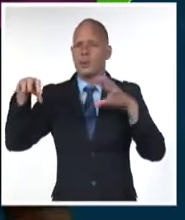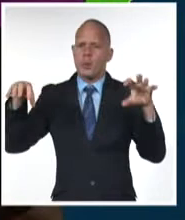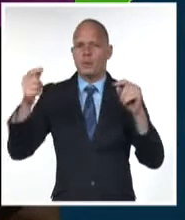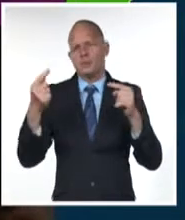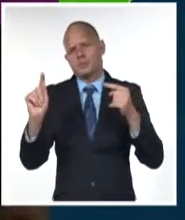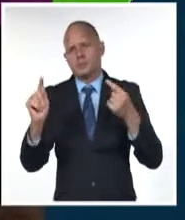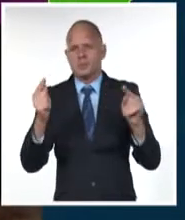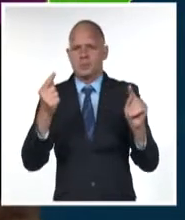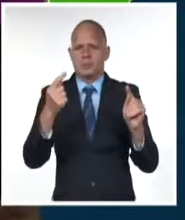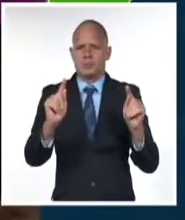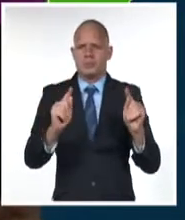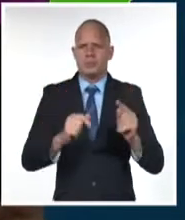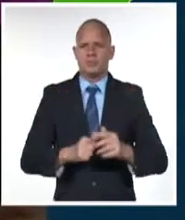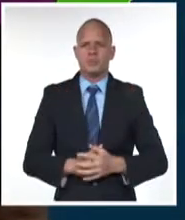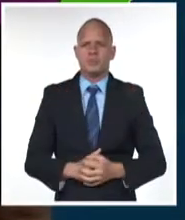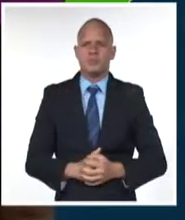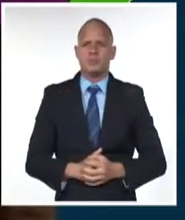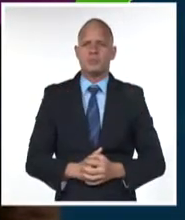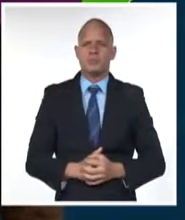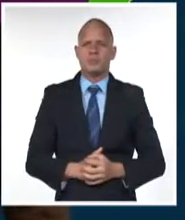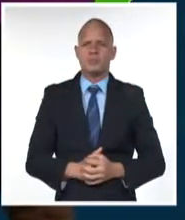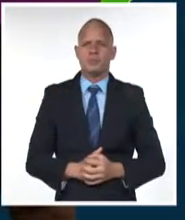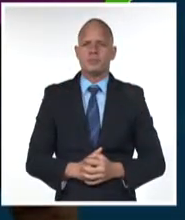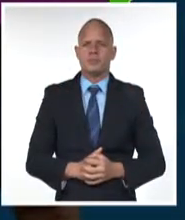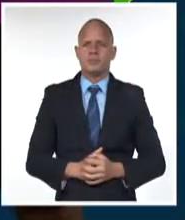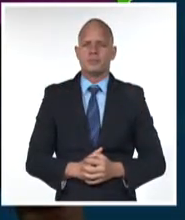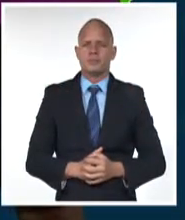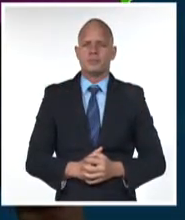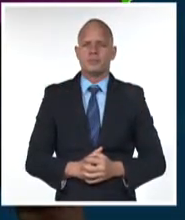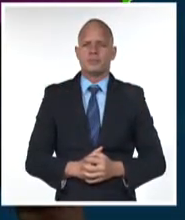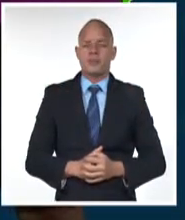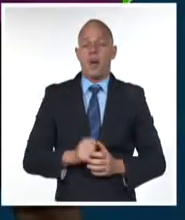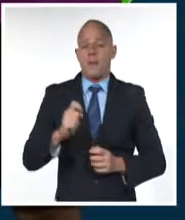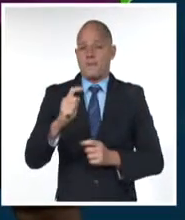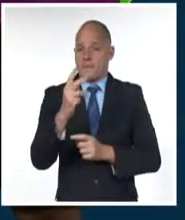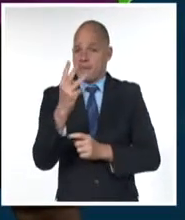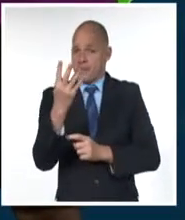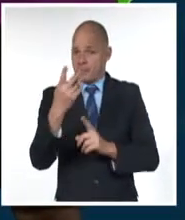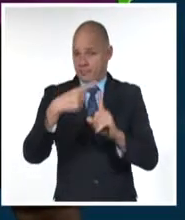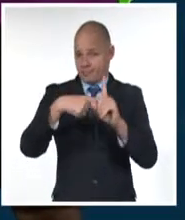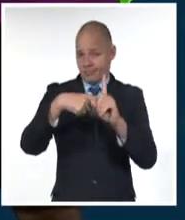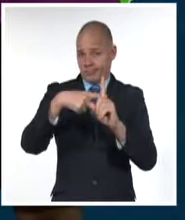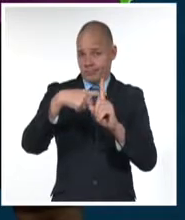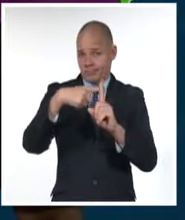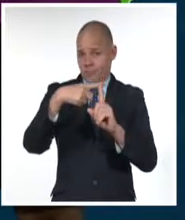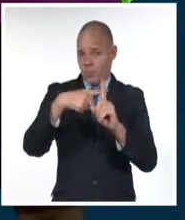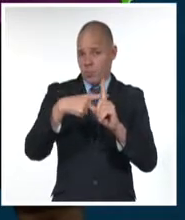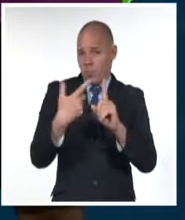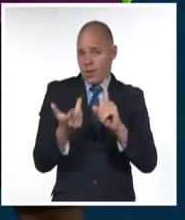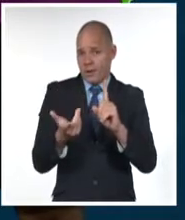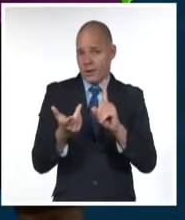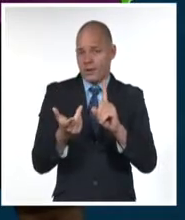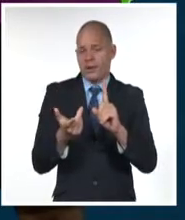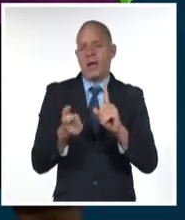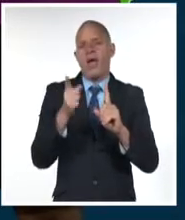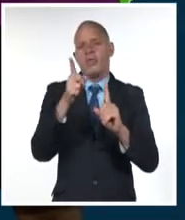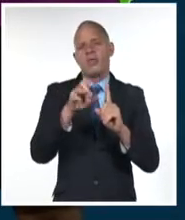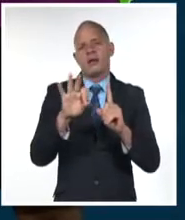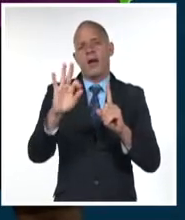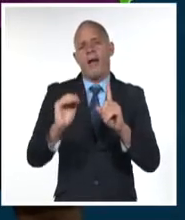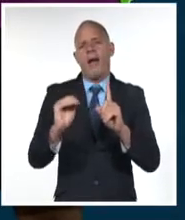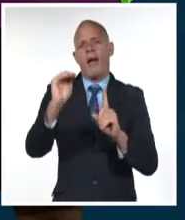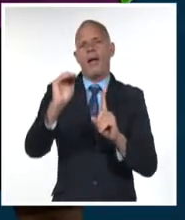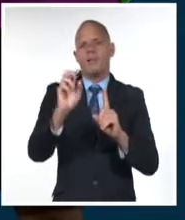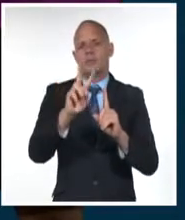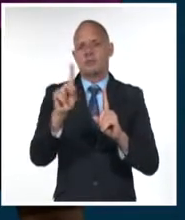ocurrirán principalmente hacia zonas del interior y sur. Y en la madrugada las temperaturas mínimas estarán entre 18 y